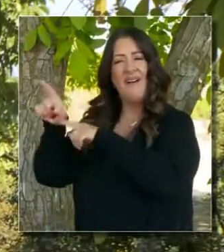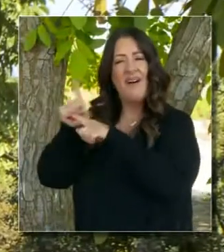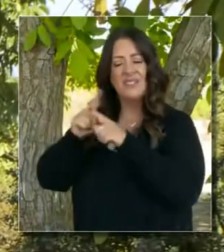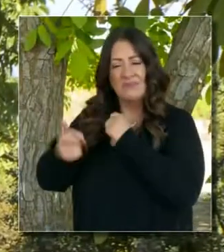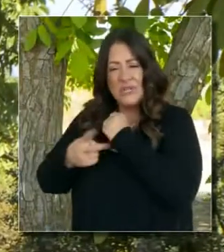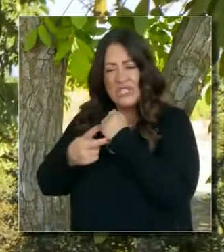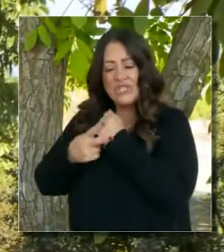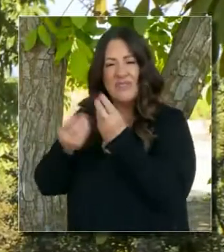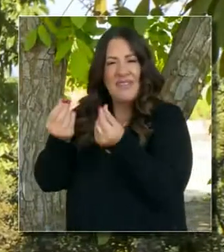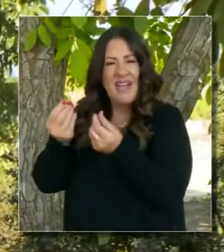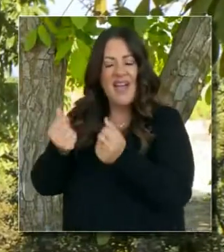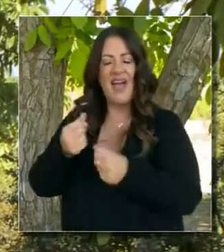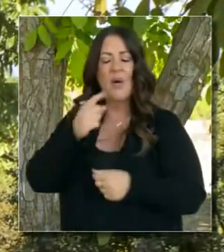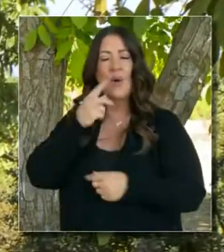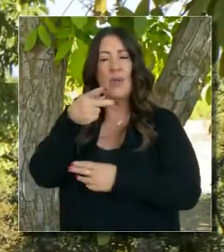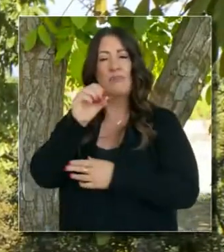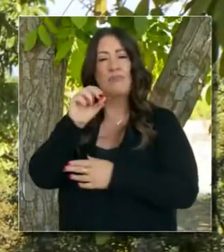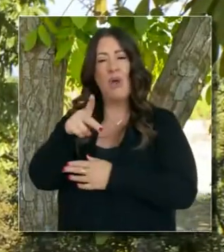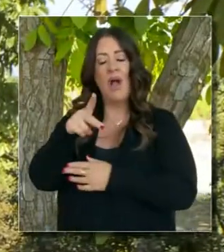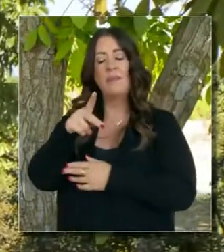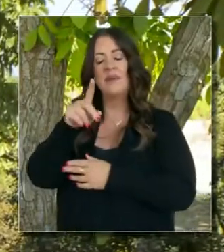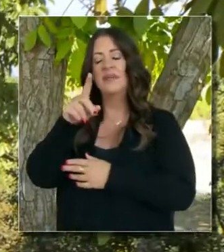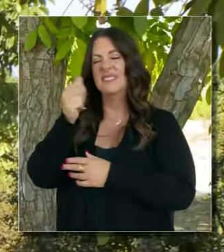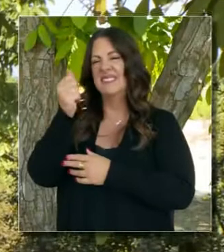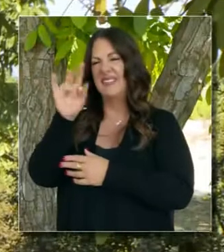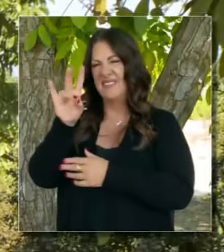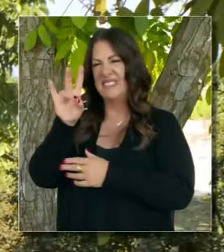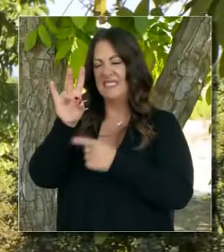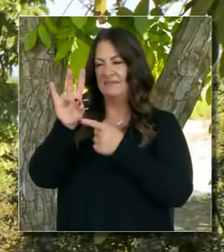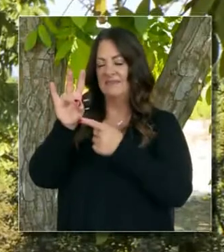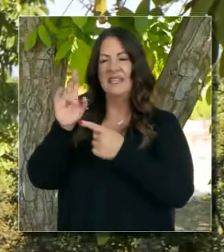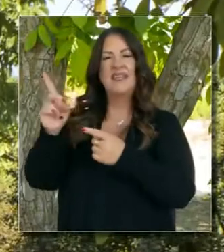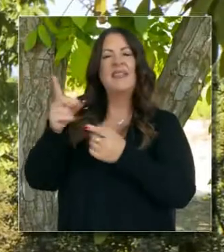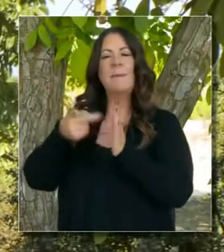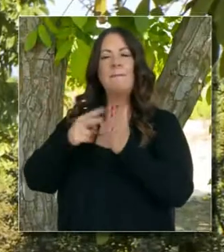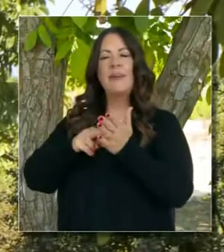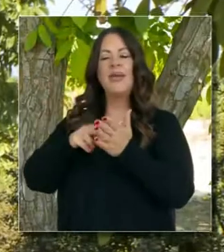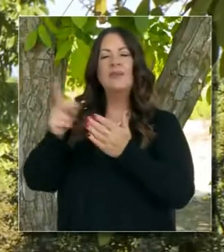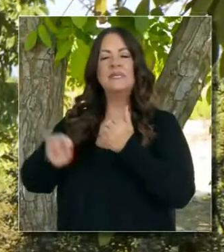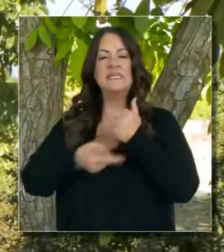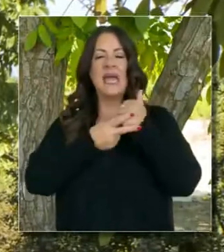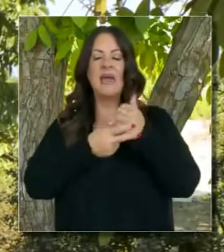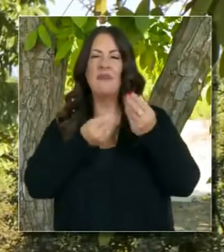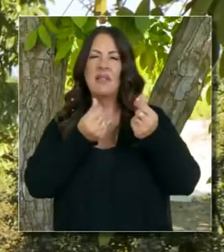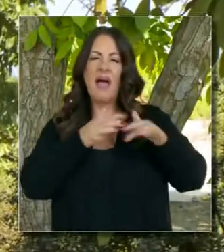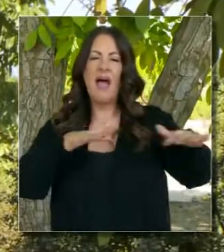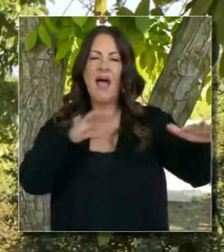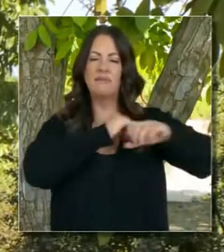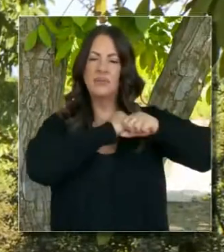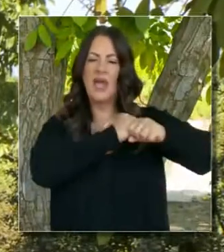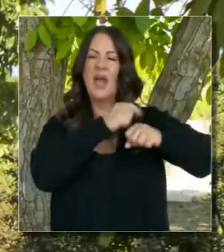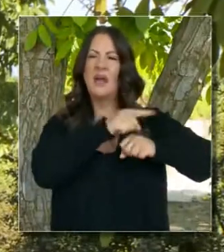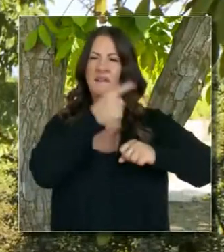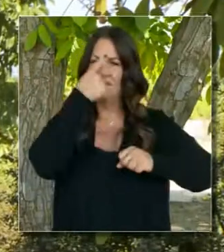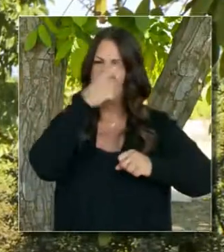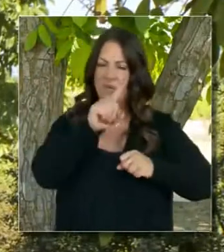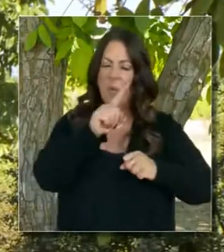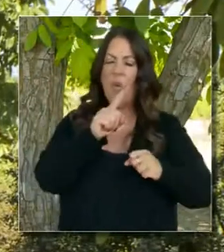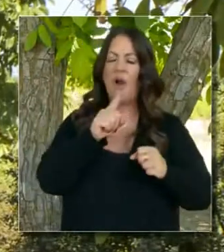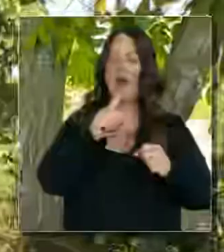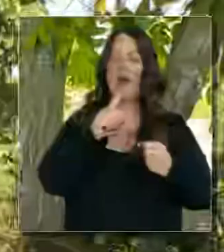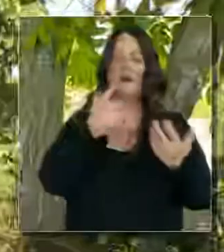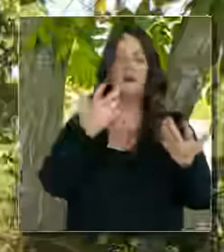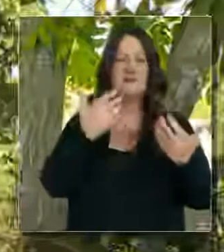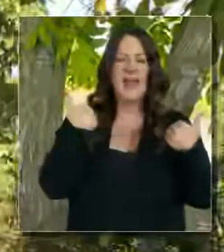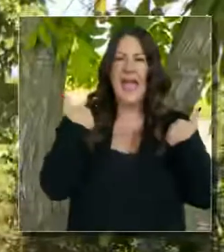conservar tierra, como lo hizo con la proposición 117 que él encabezó aquí en California, apartando tierra para parques montañeses.